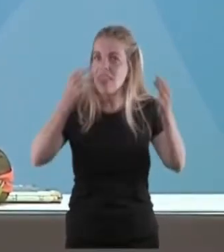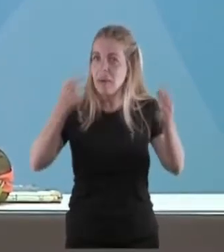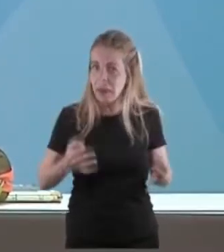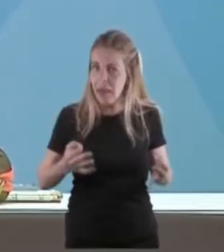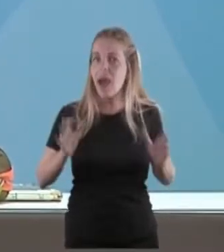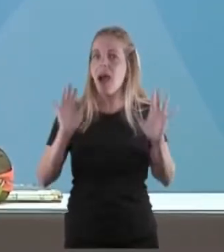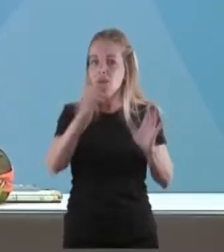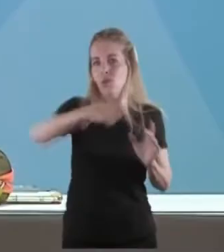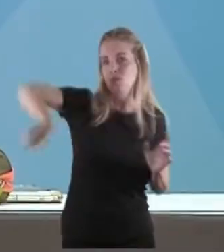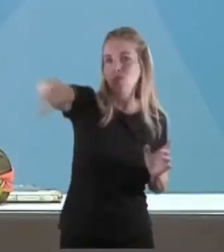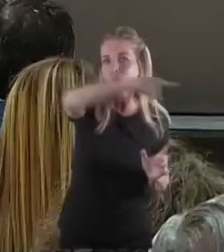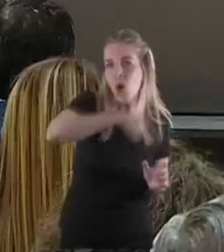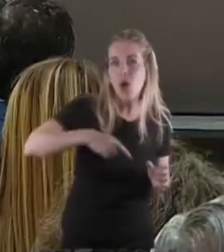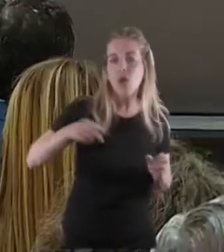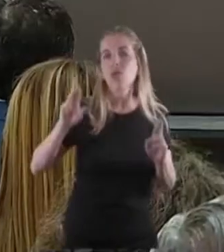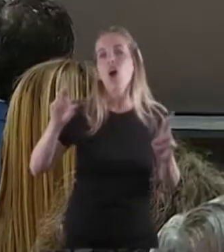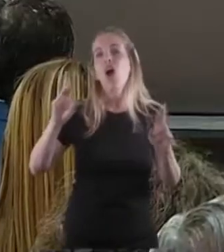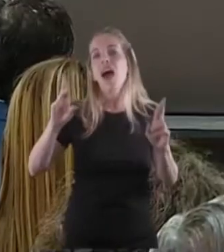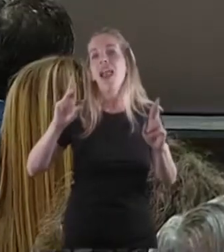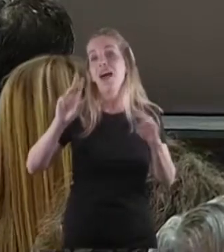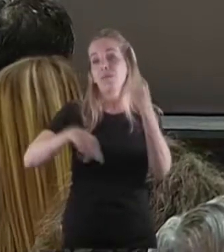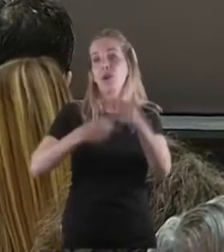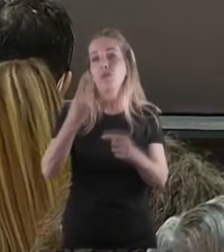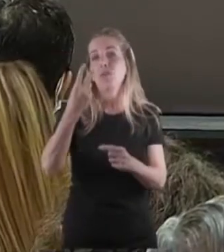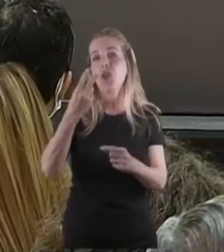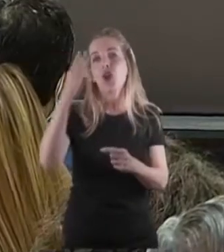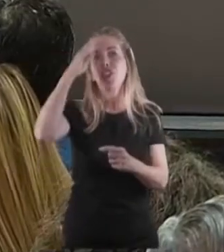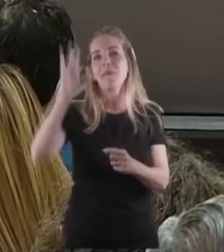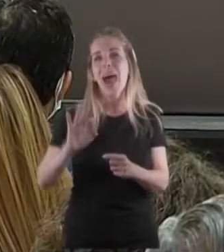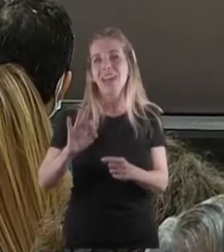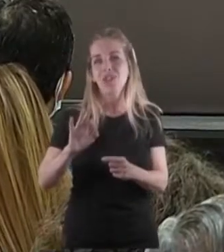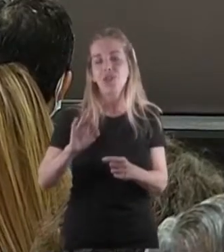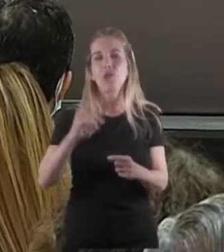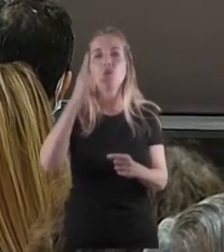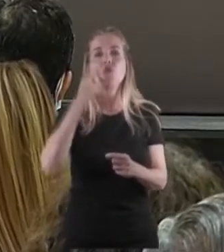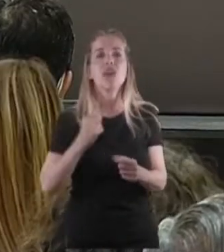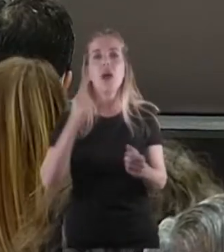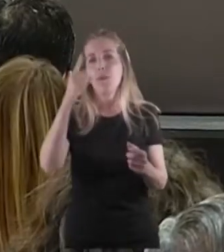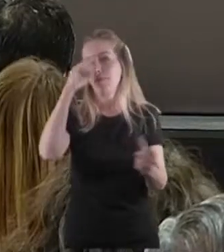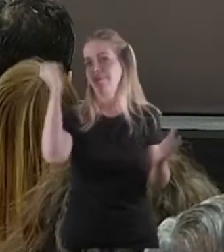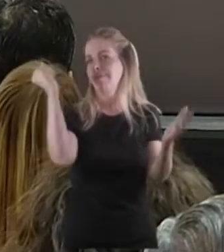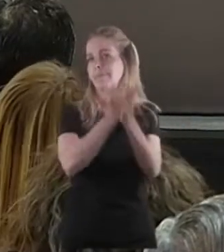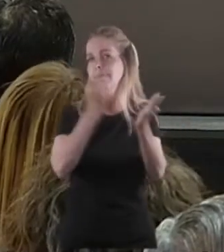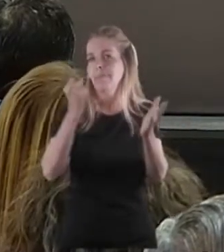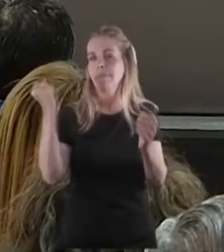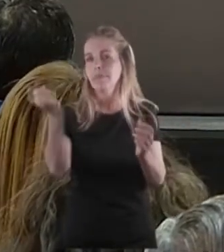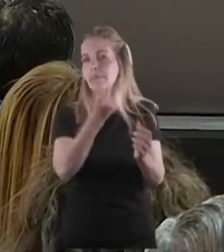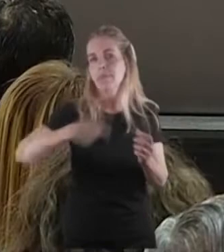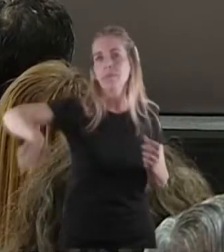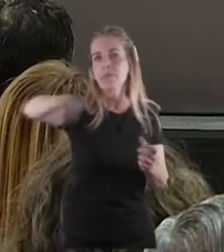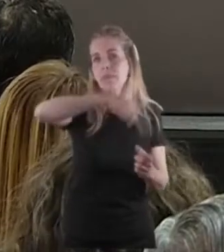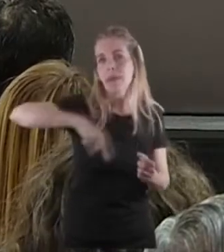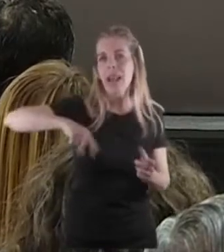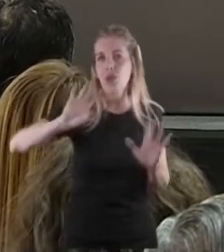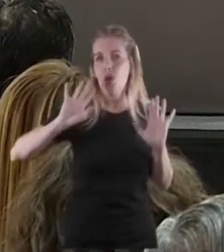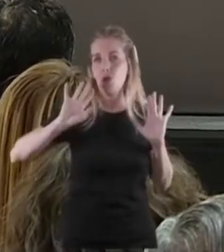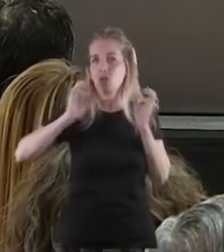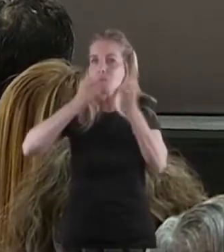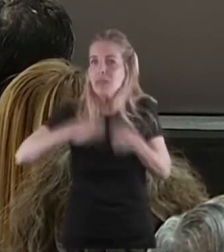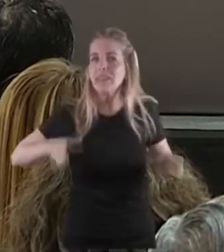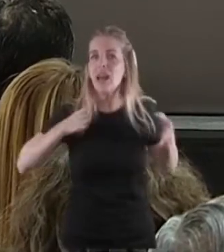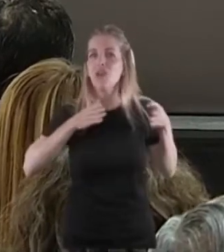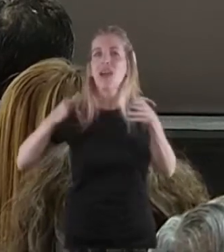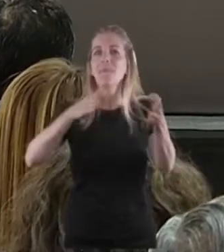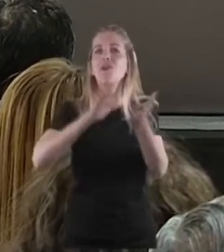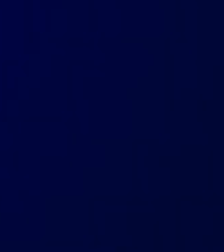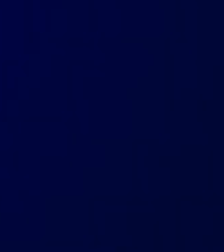nos deseamos todos un 2 de marzo que marque expectativa, que marque esperanza y que empiece a construir un camino mejor para todos